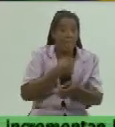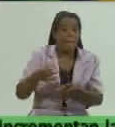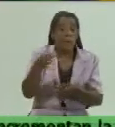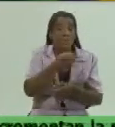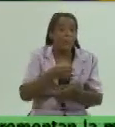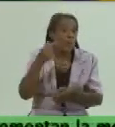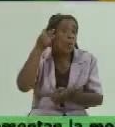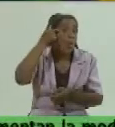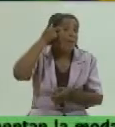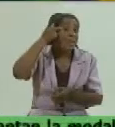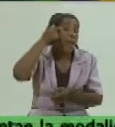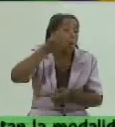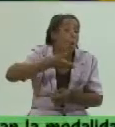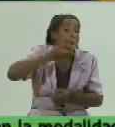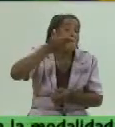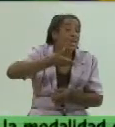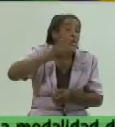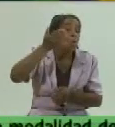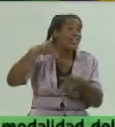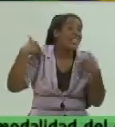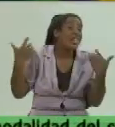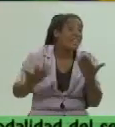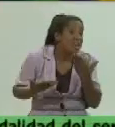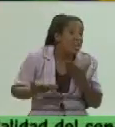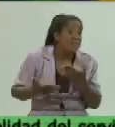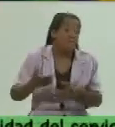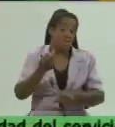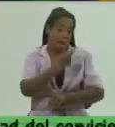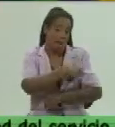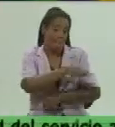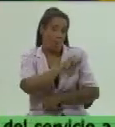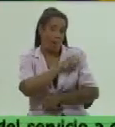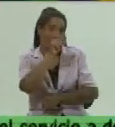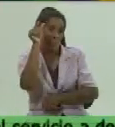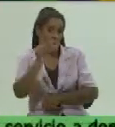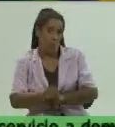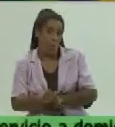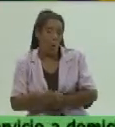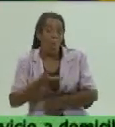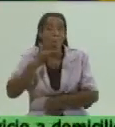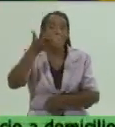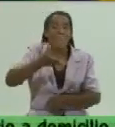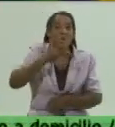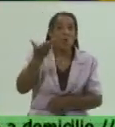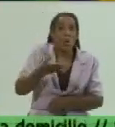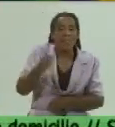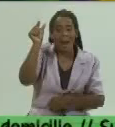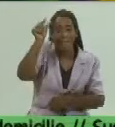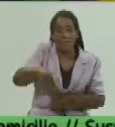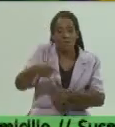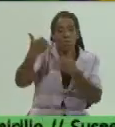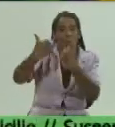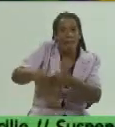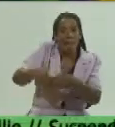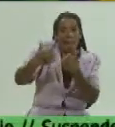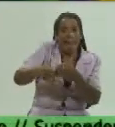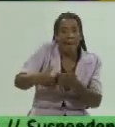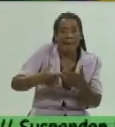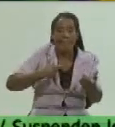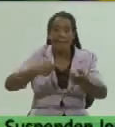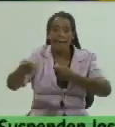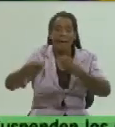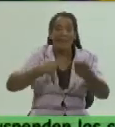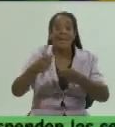la opinión de la población la opinión de productores la opinión de comercializadores y la opinión de las